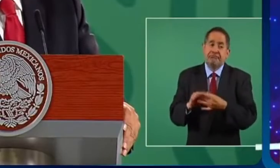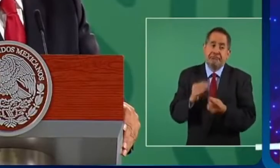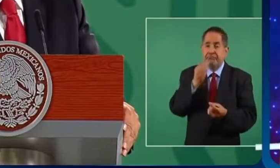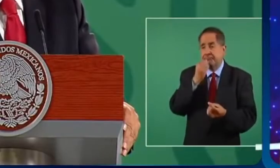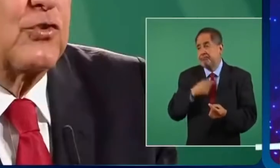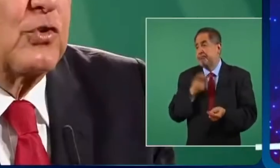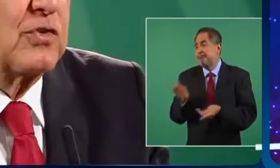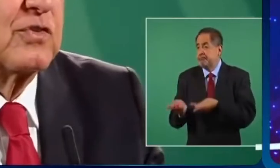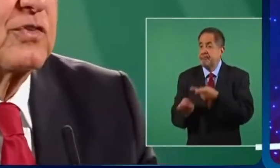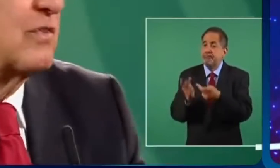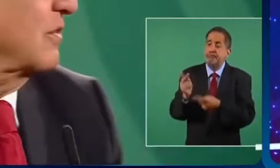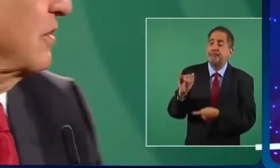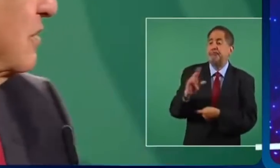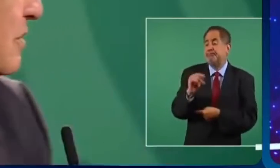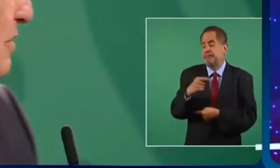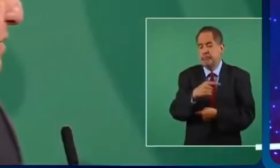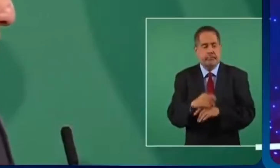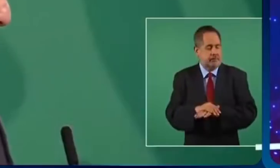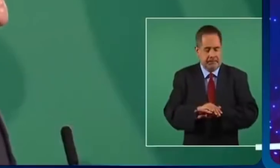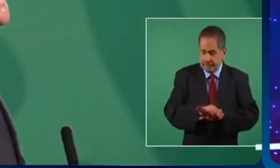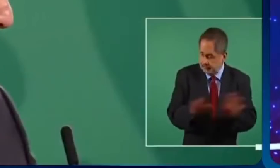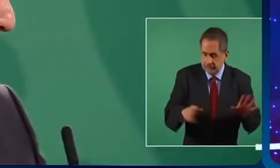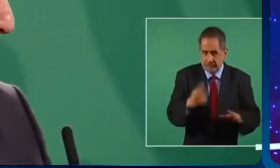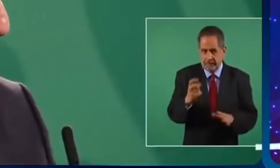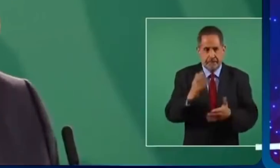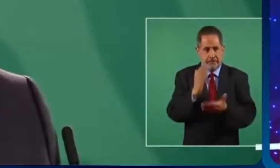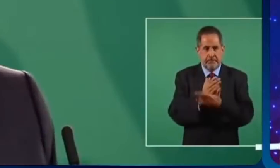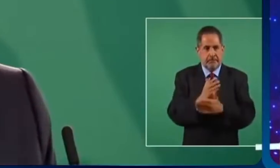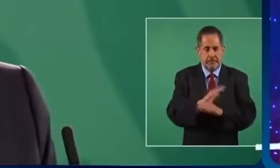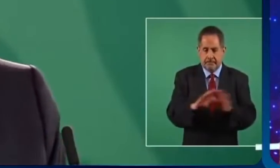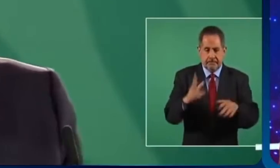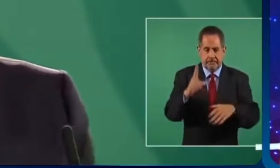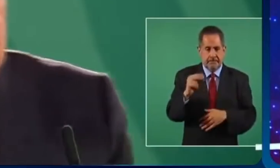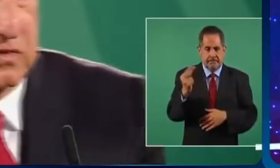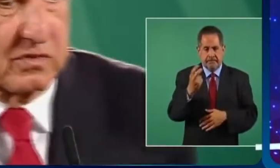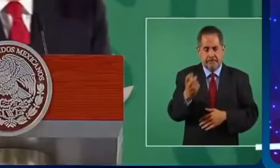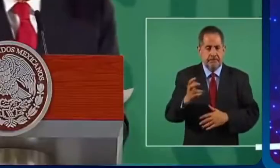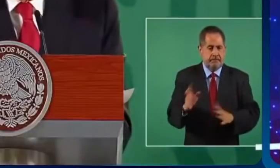entonces ya no te requiere eso